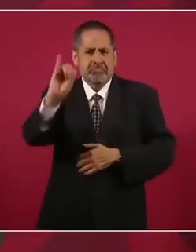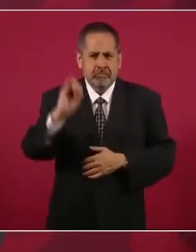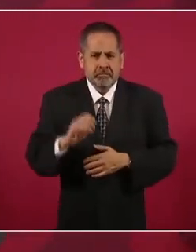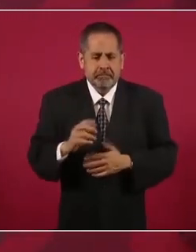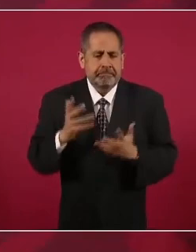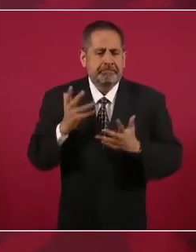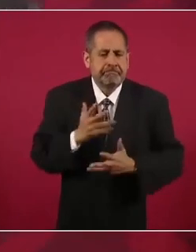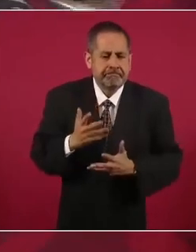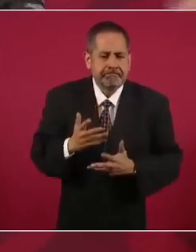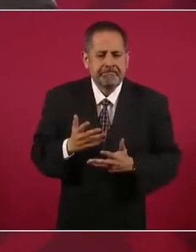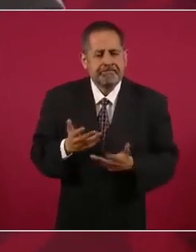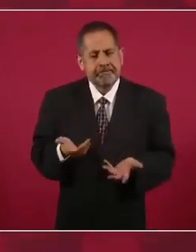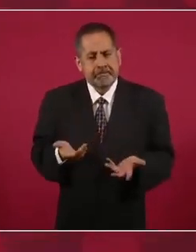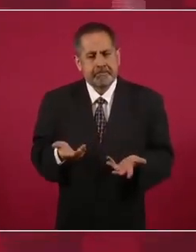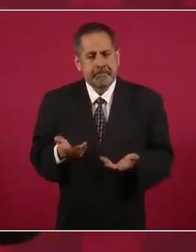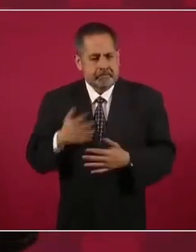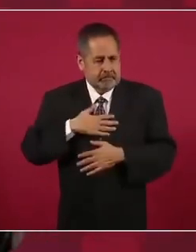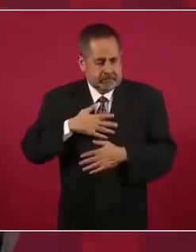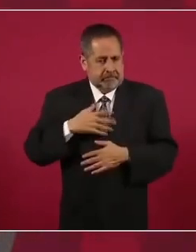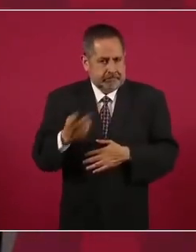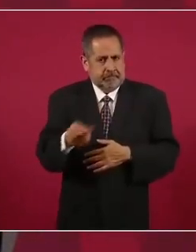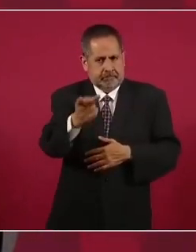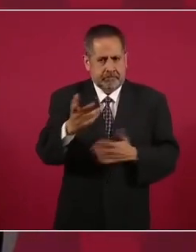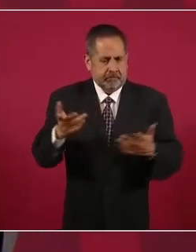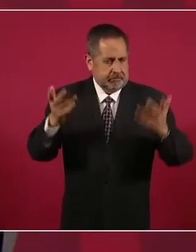pero yo hago la pregunta